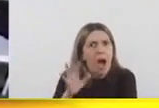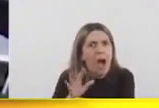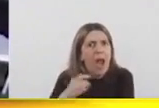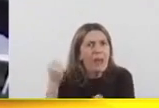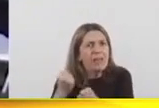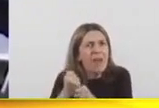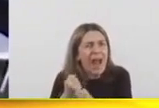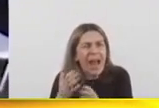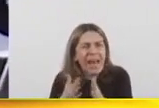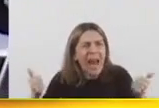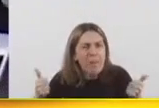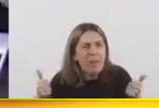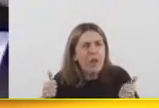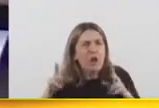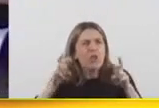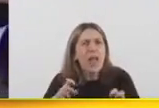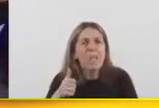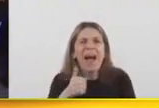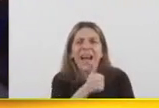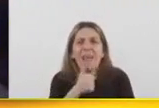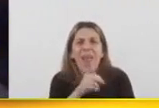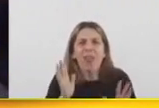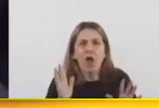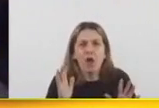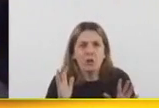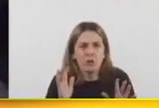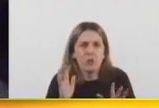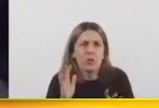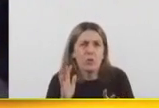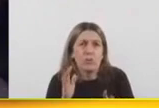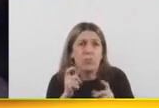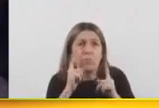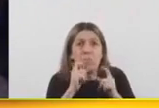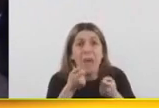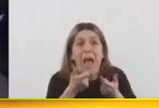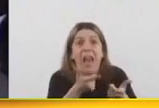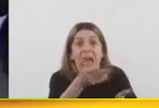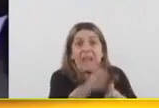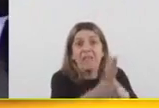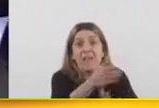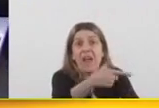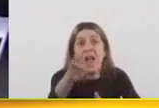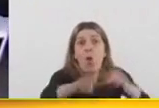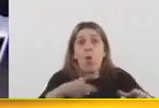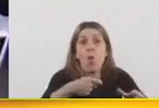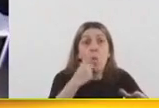rápidamente en materia de medicamentos con nuestros jubilados y nuestras jubiladas. Ella tenía que estar acá.